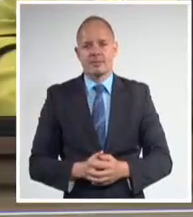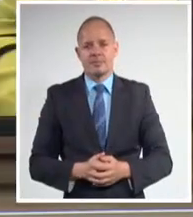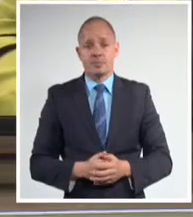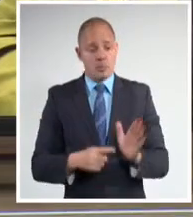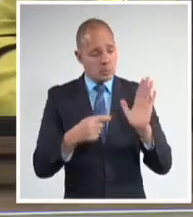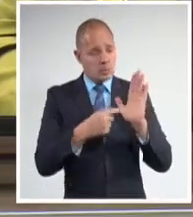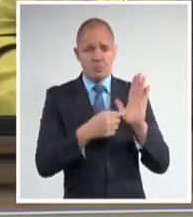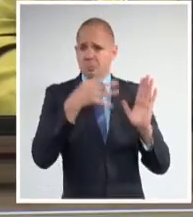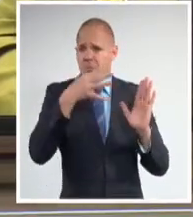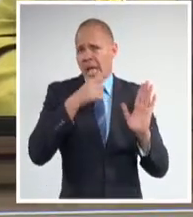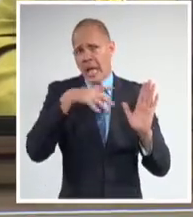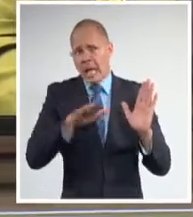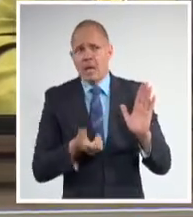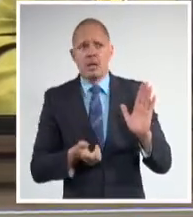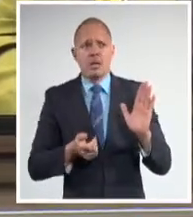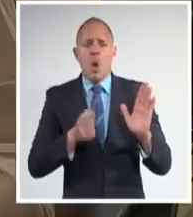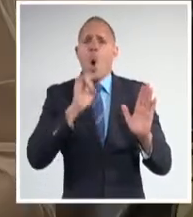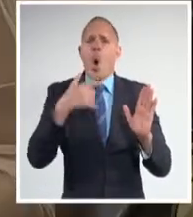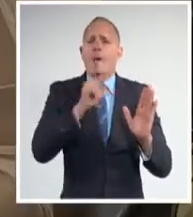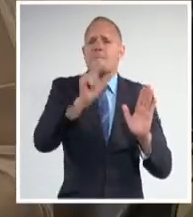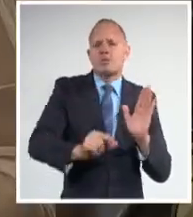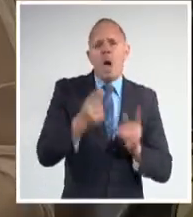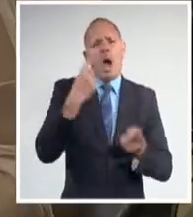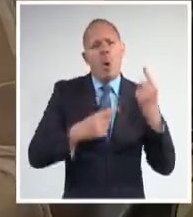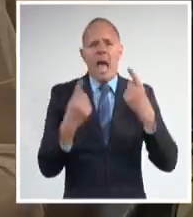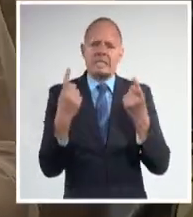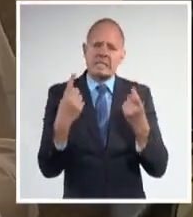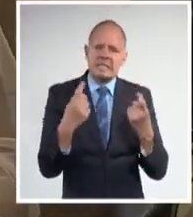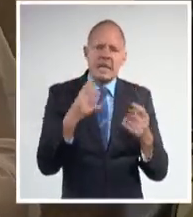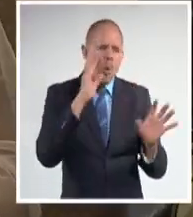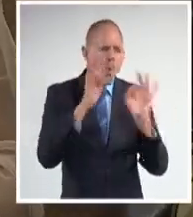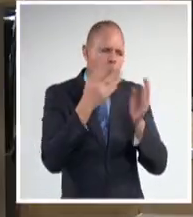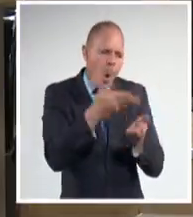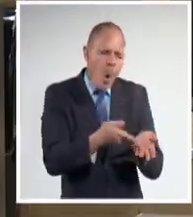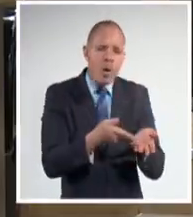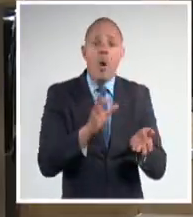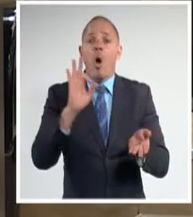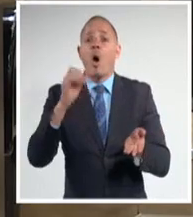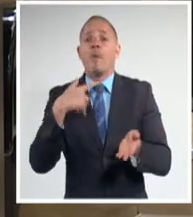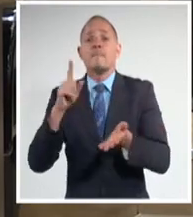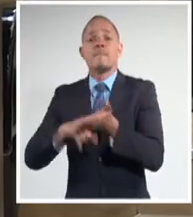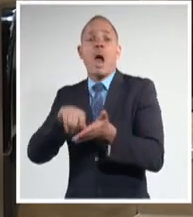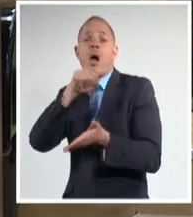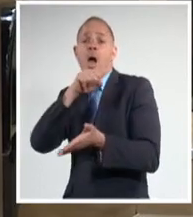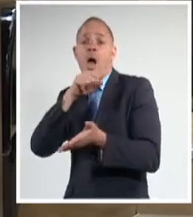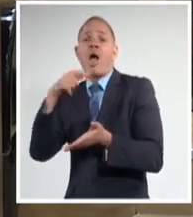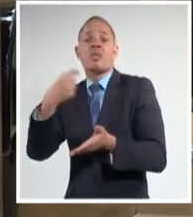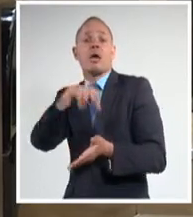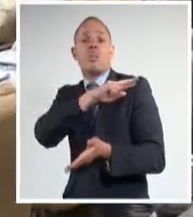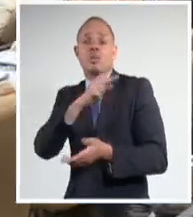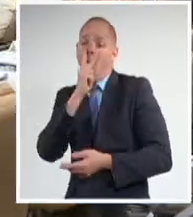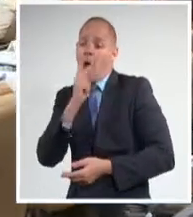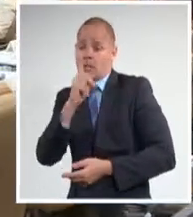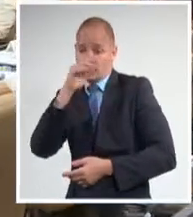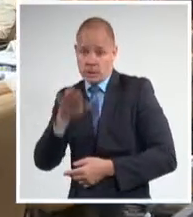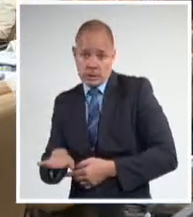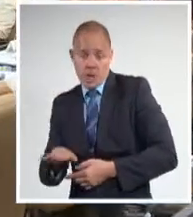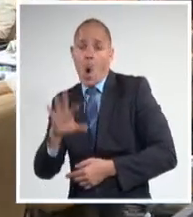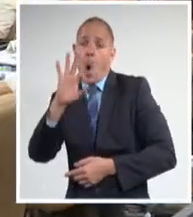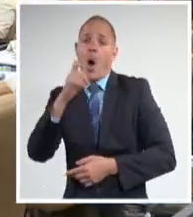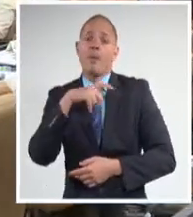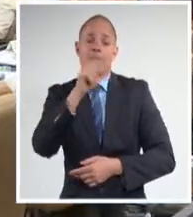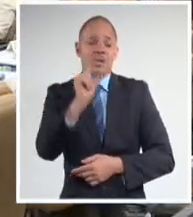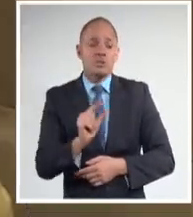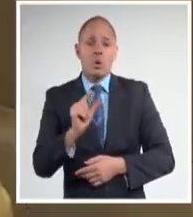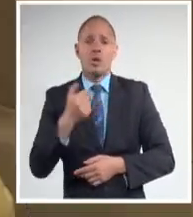aspectos vinculados a la protección de personas vulnerables, la responsabilidad de los padres con sus hijos y viceversa, los derechos de los cuidadores